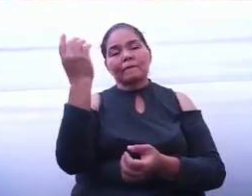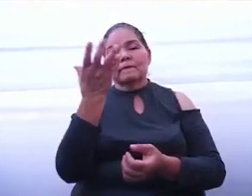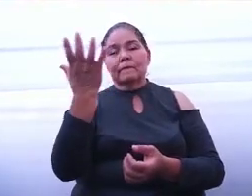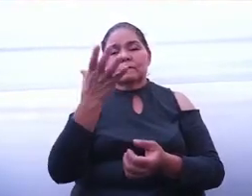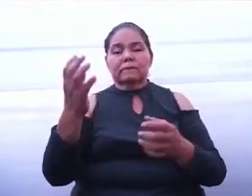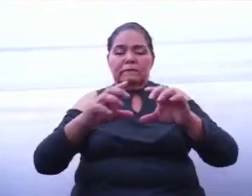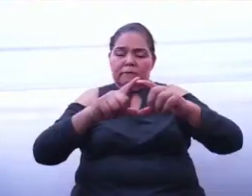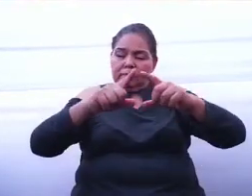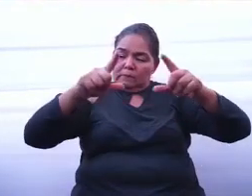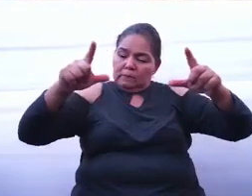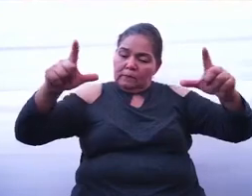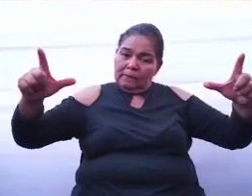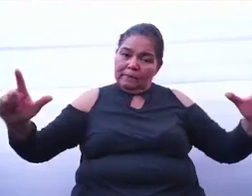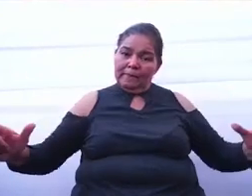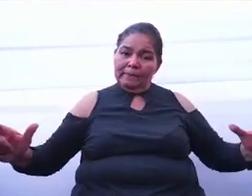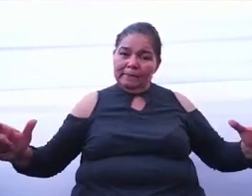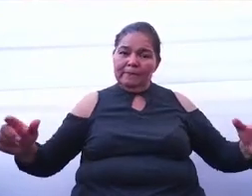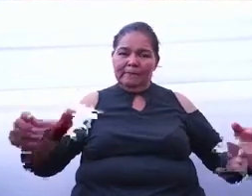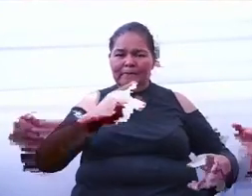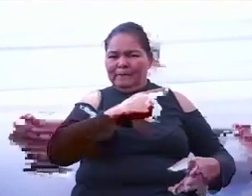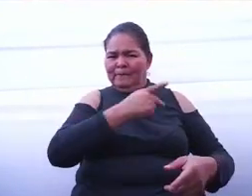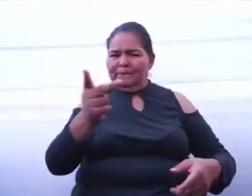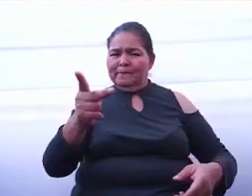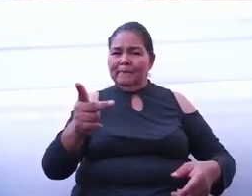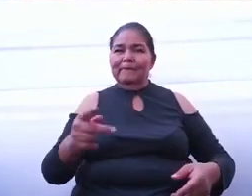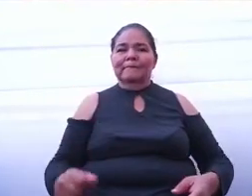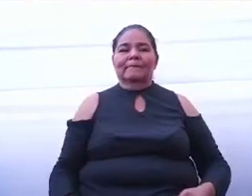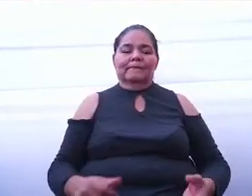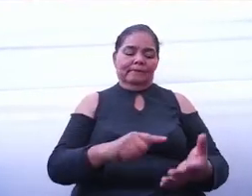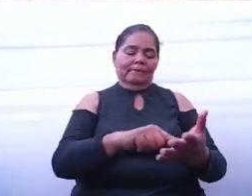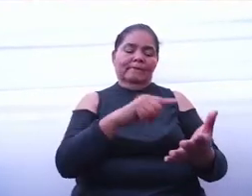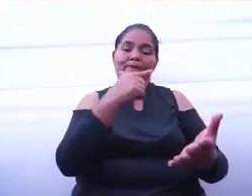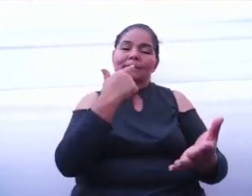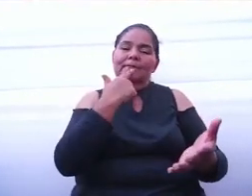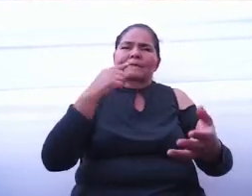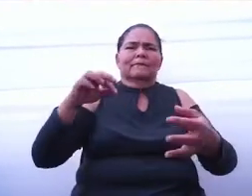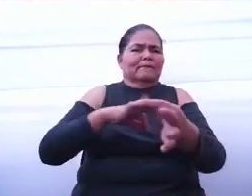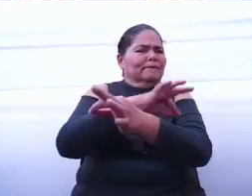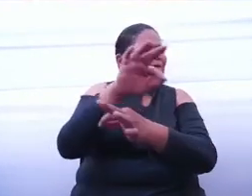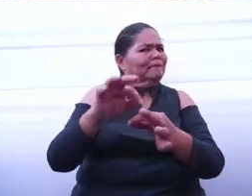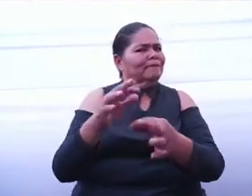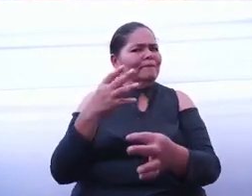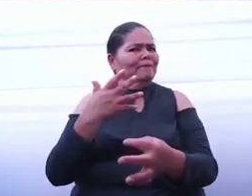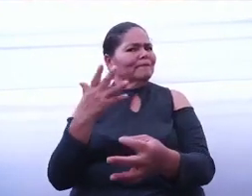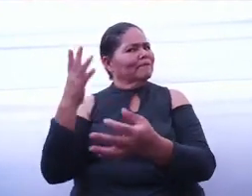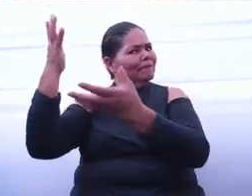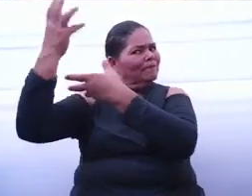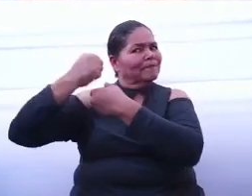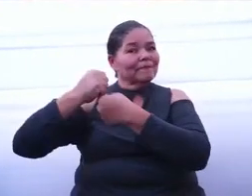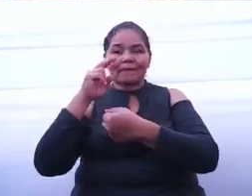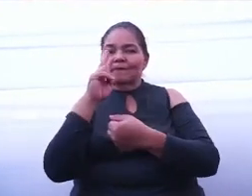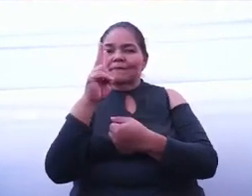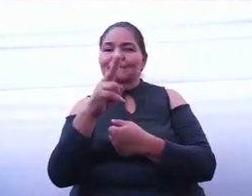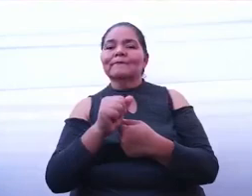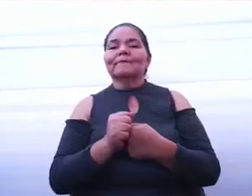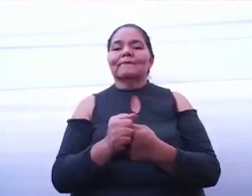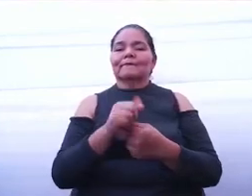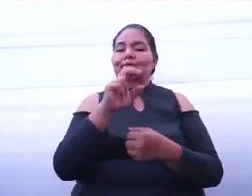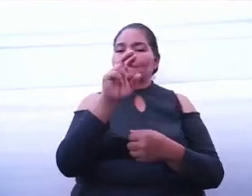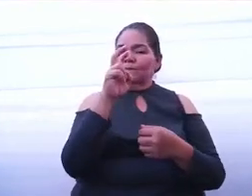el crecimiento de Celaya, el Celaya que todos queremos ver. Dos,